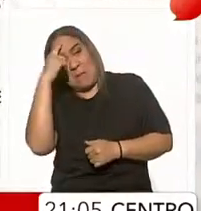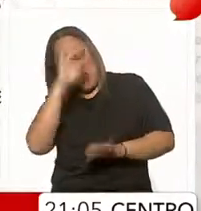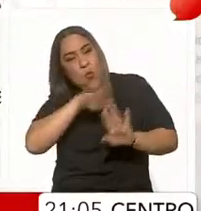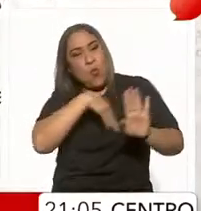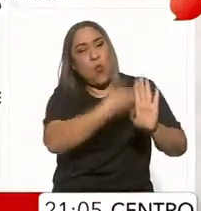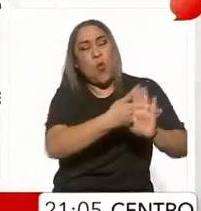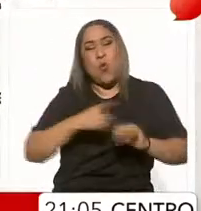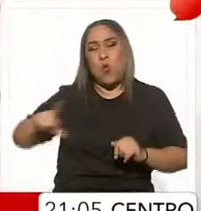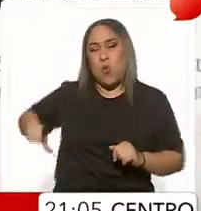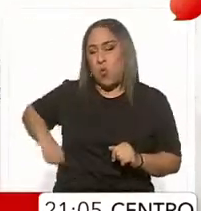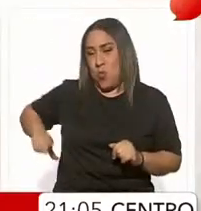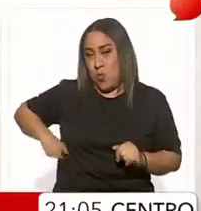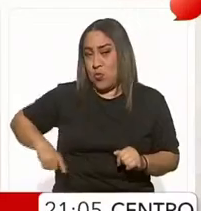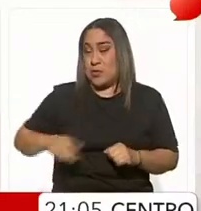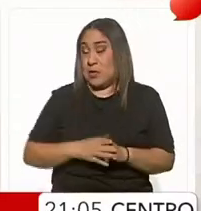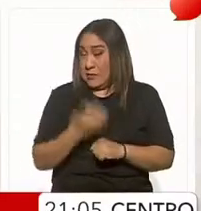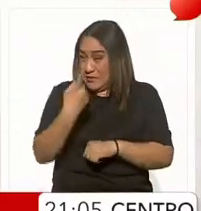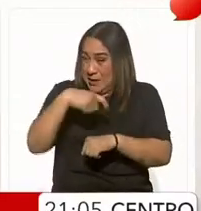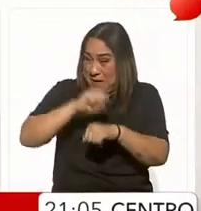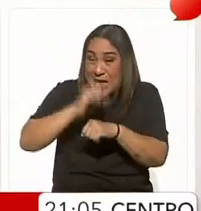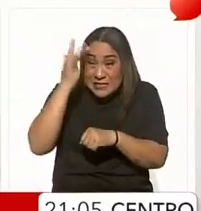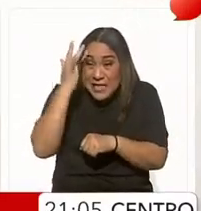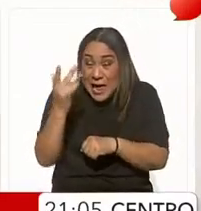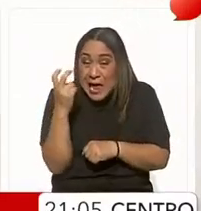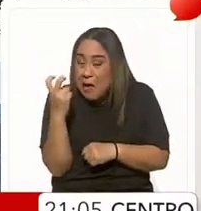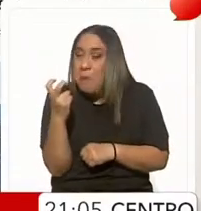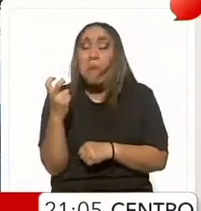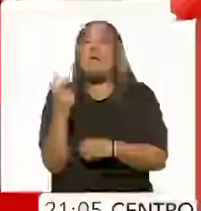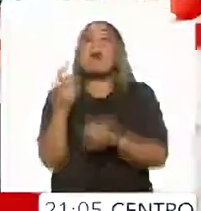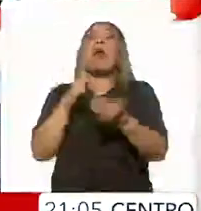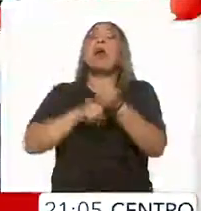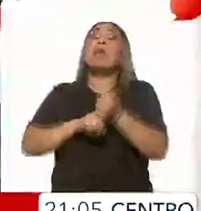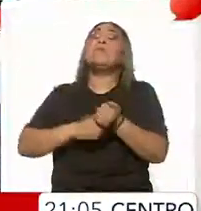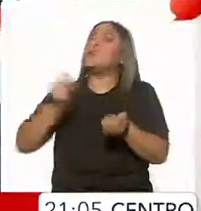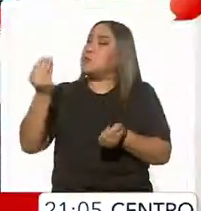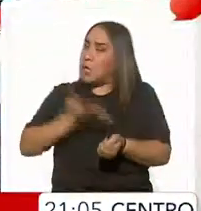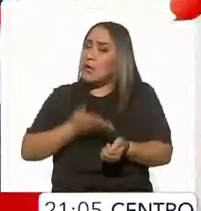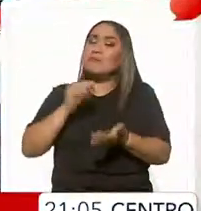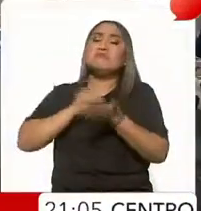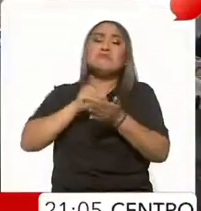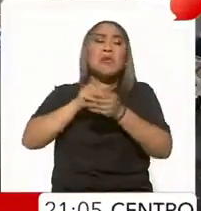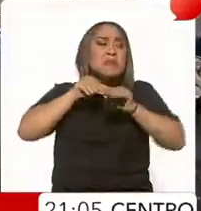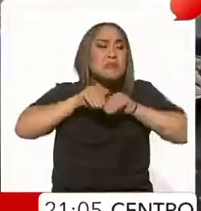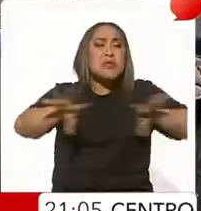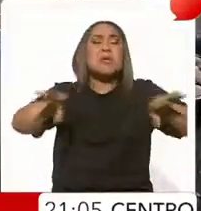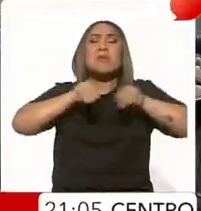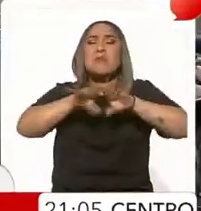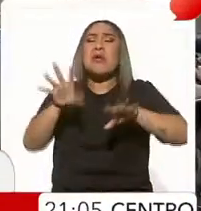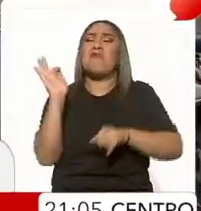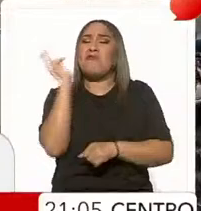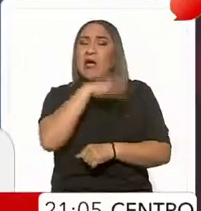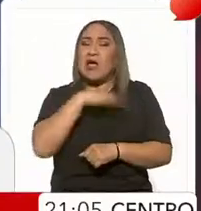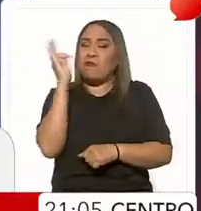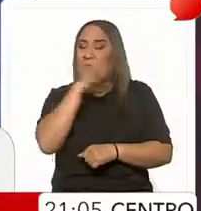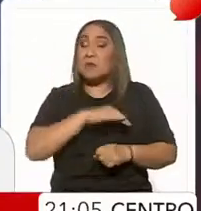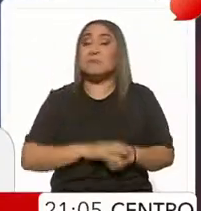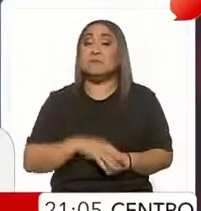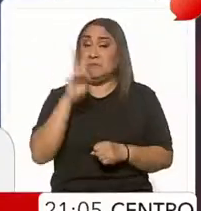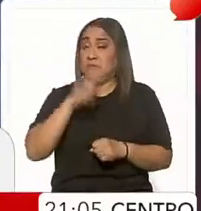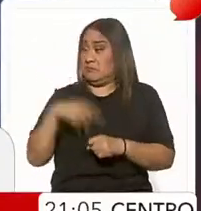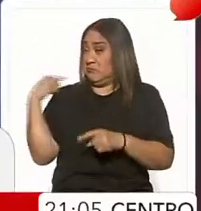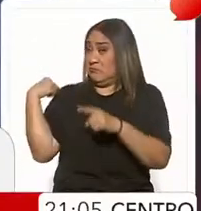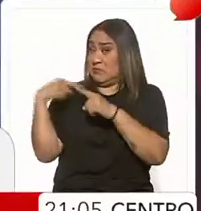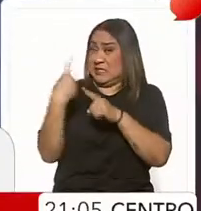al gobierno. Y ni la Semana Santa, dijo, pudo con el amarillismo y las notas rojas. Ha sido la semana de